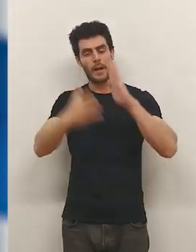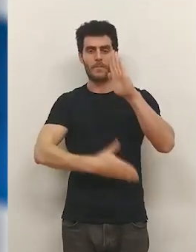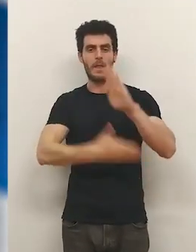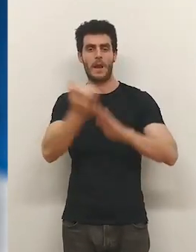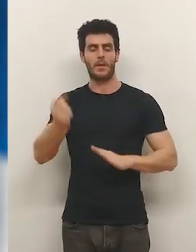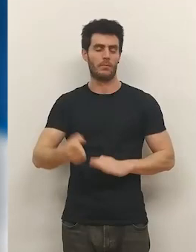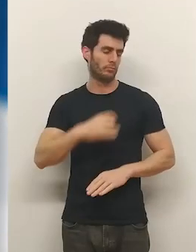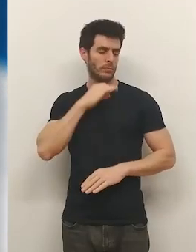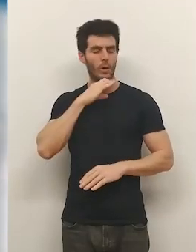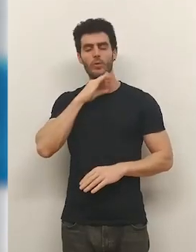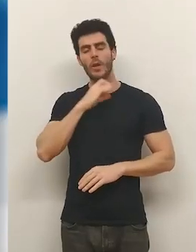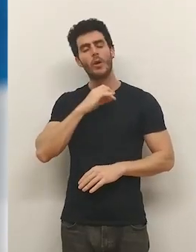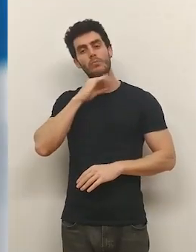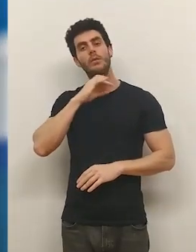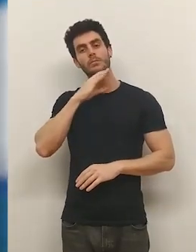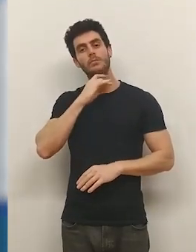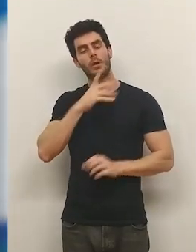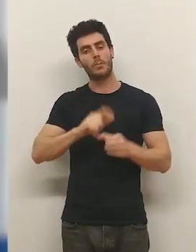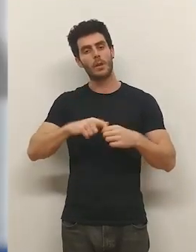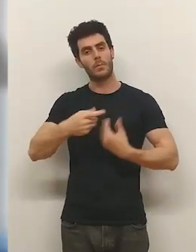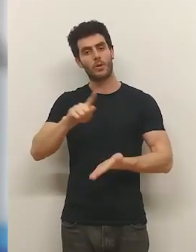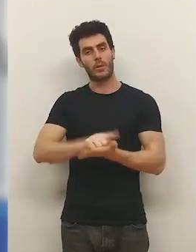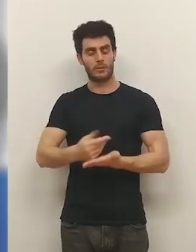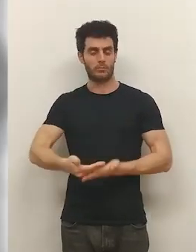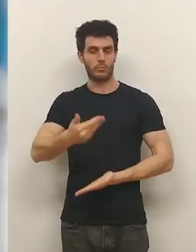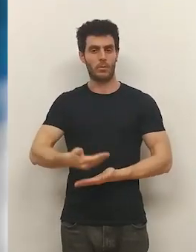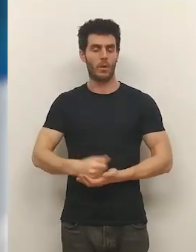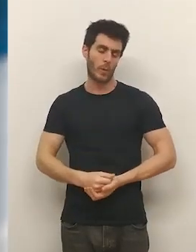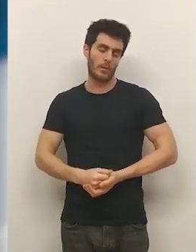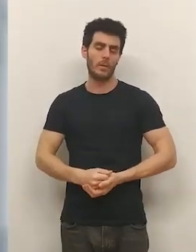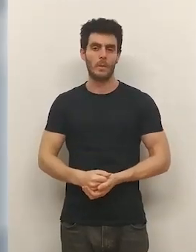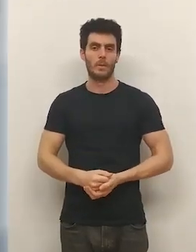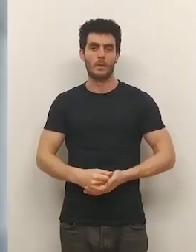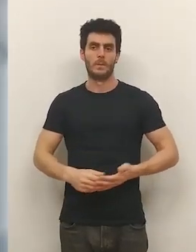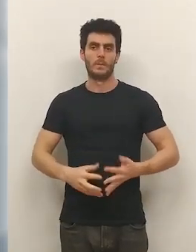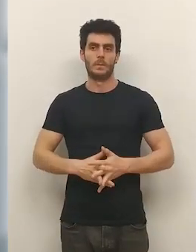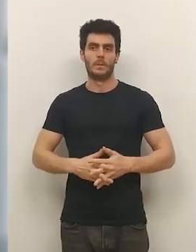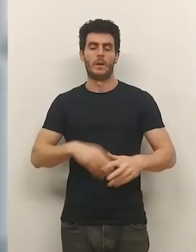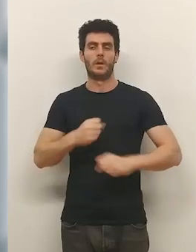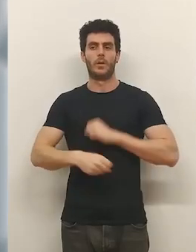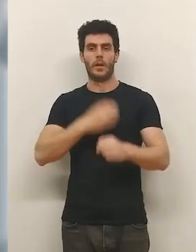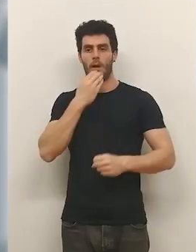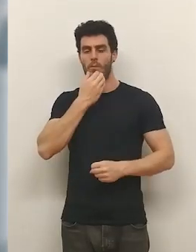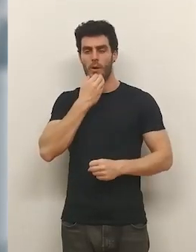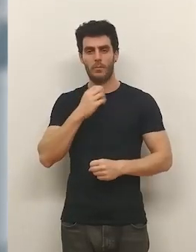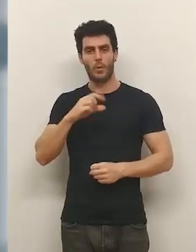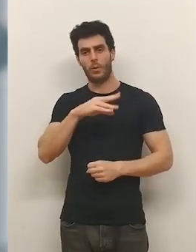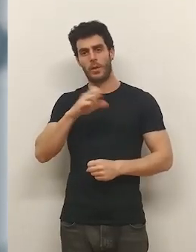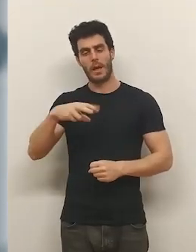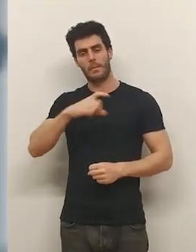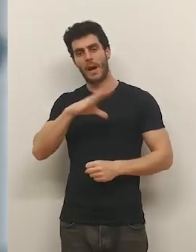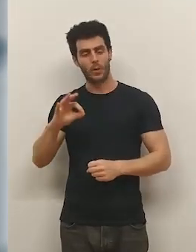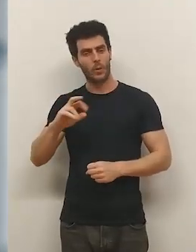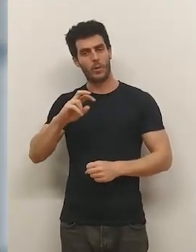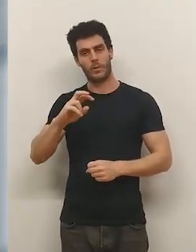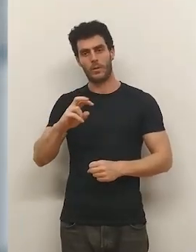y, bueno, pues muy contentos de la participación a través... ...y, sobre todo, pues que, bueno, corredores como Carmelo Lucea Marco de